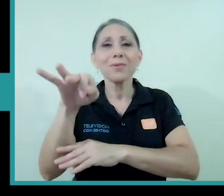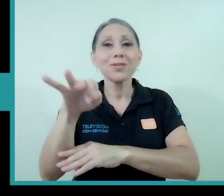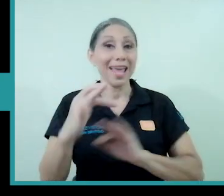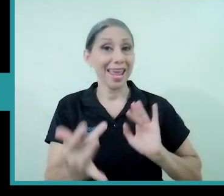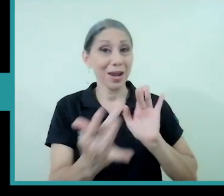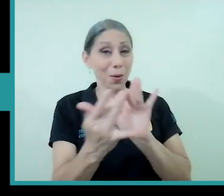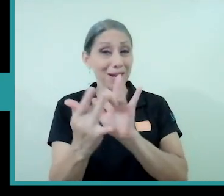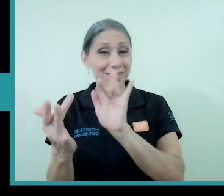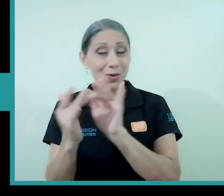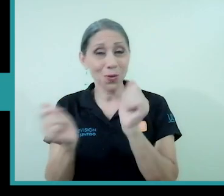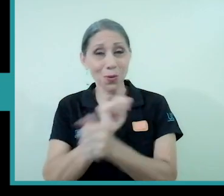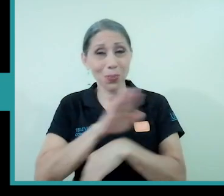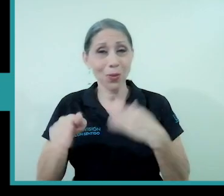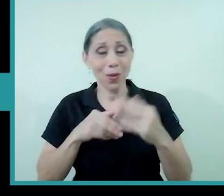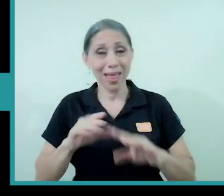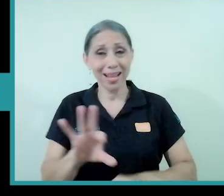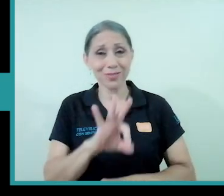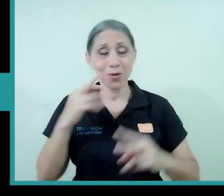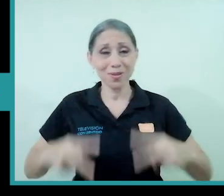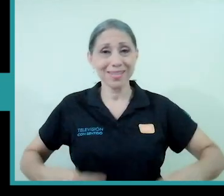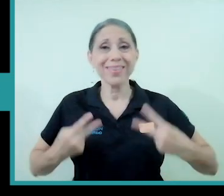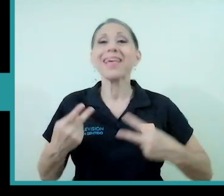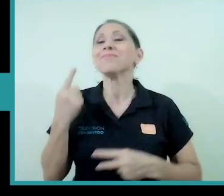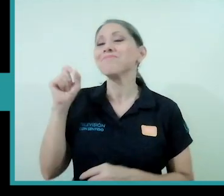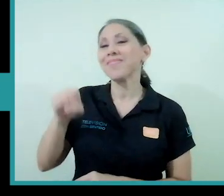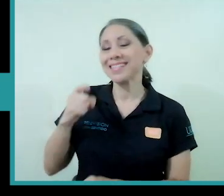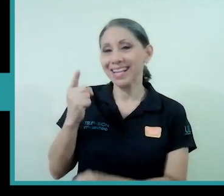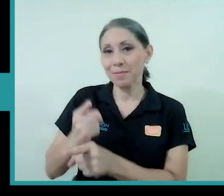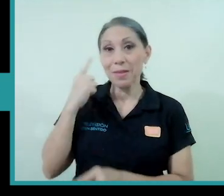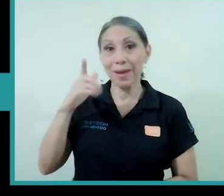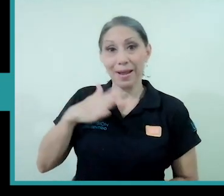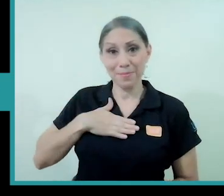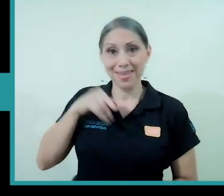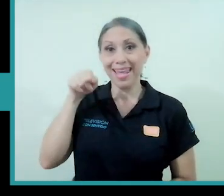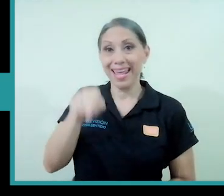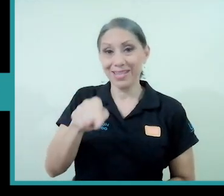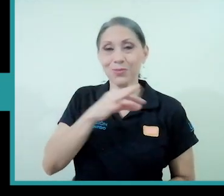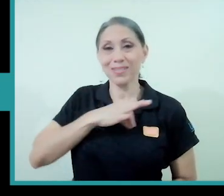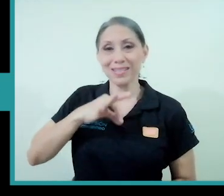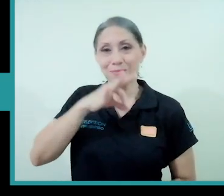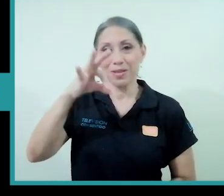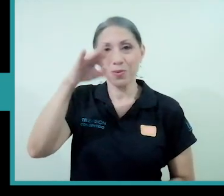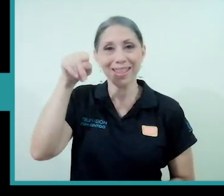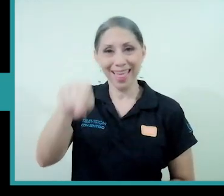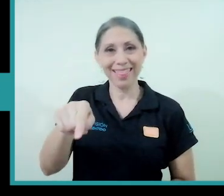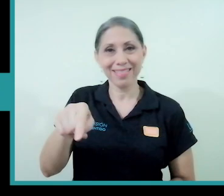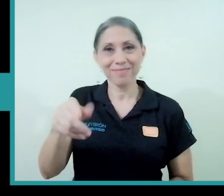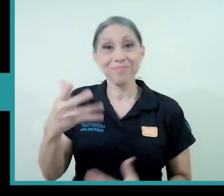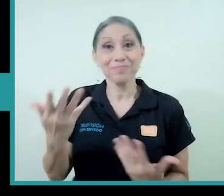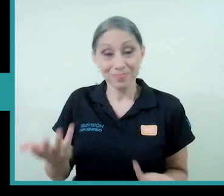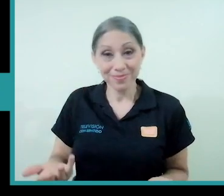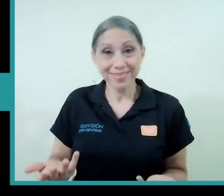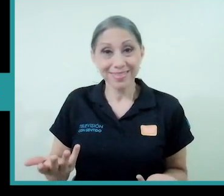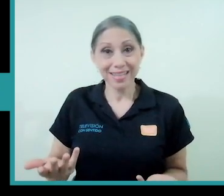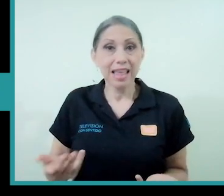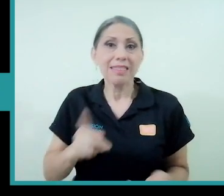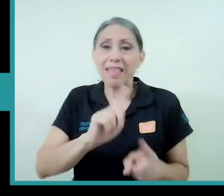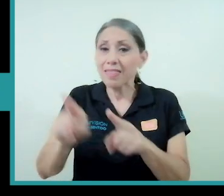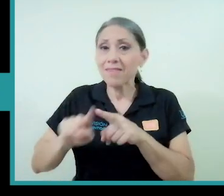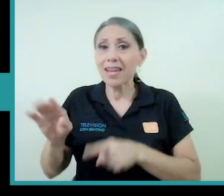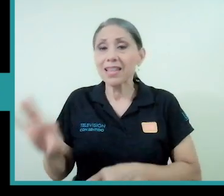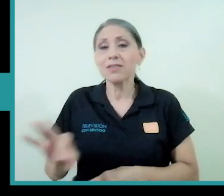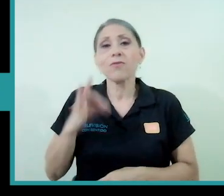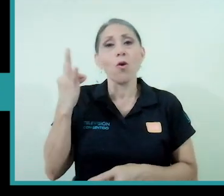formas de vida exactamente para mí esa es la espiritualidad este que a la que nos invitan de diferentes